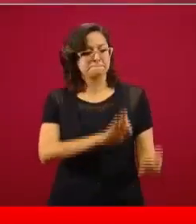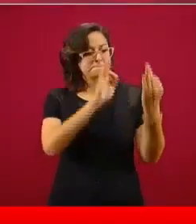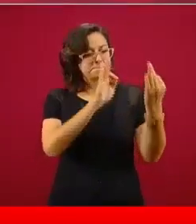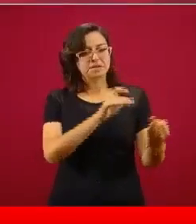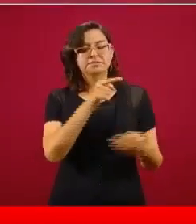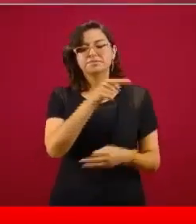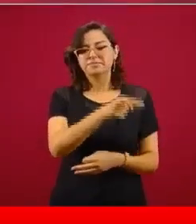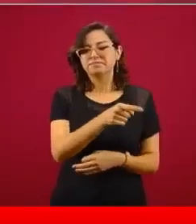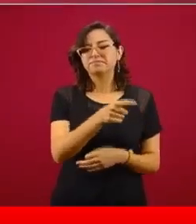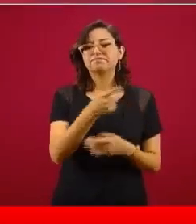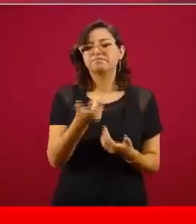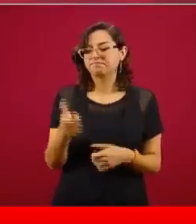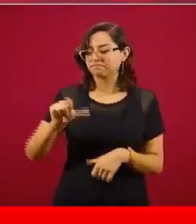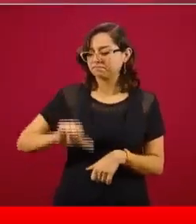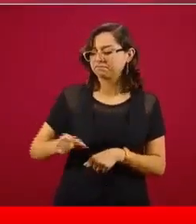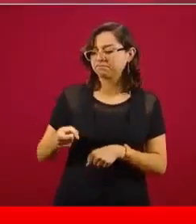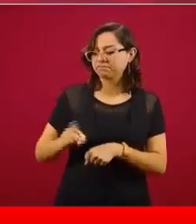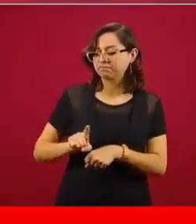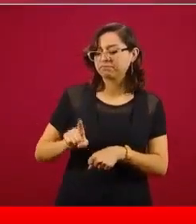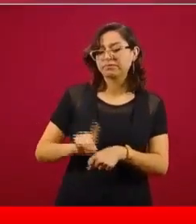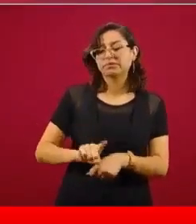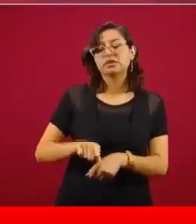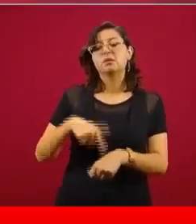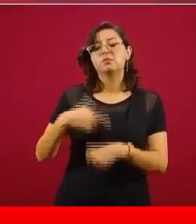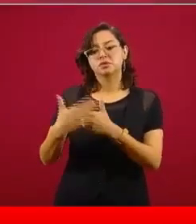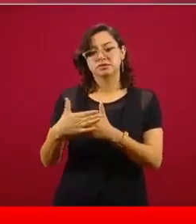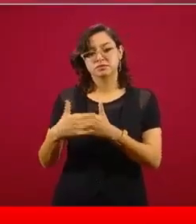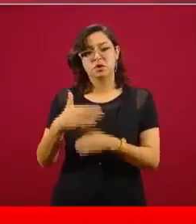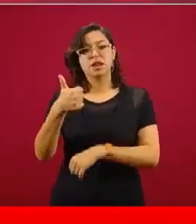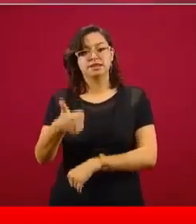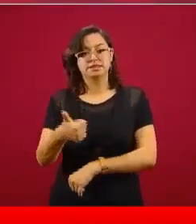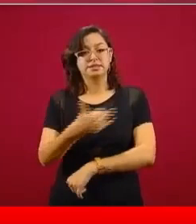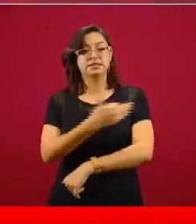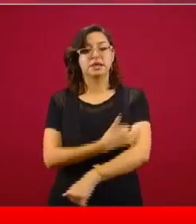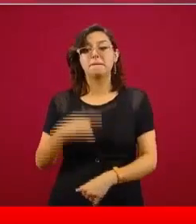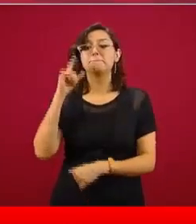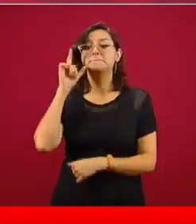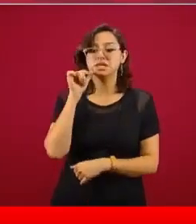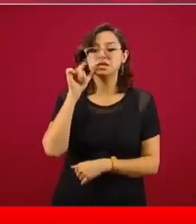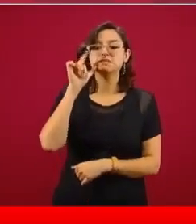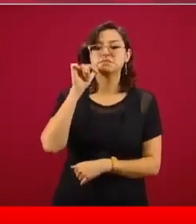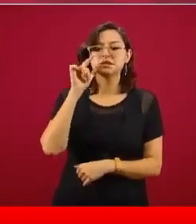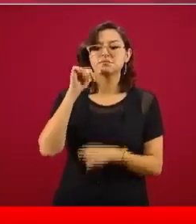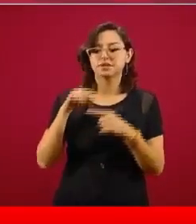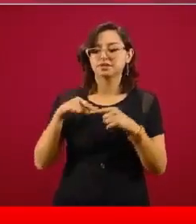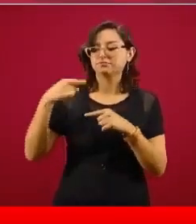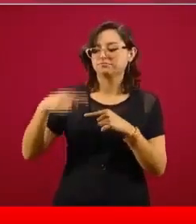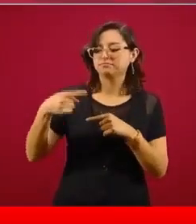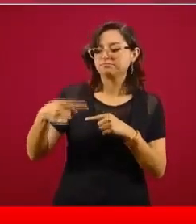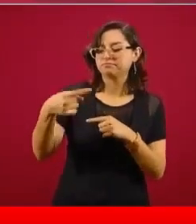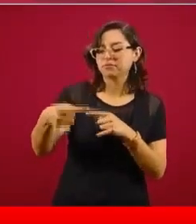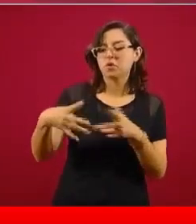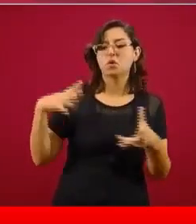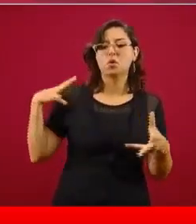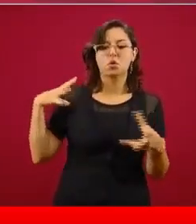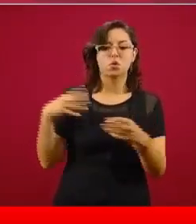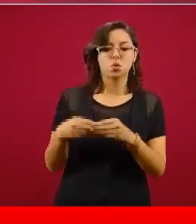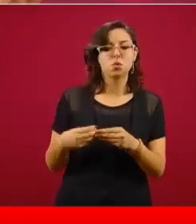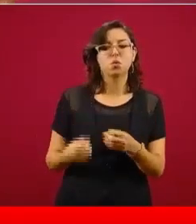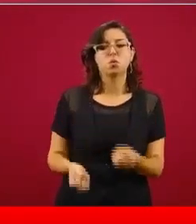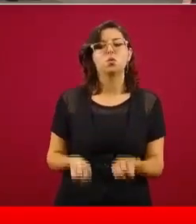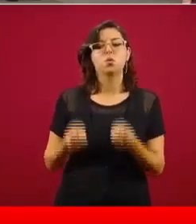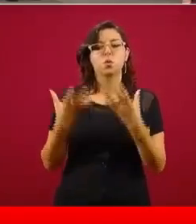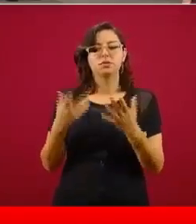así estamos informando todos los días hasta las seis de la tarde cuántos serán mañana, qué monto, al día siguiente, así hasta que lleguemos.